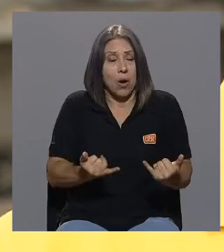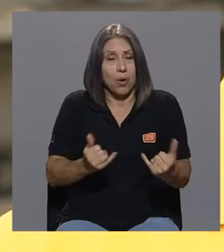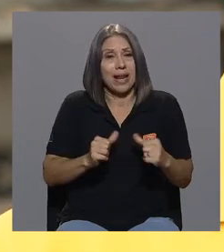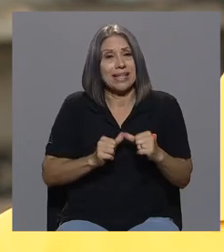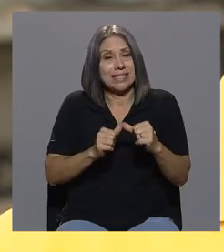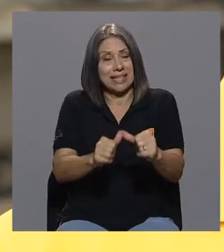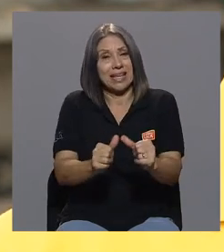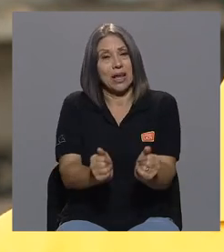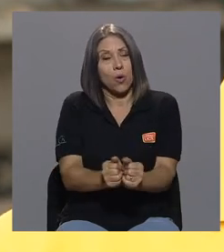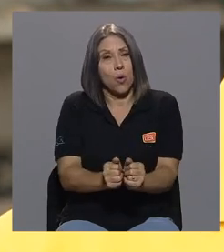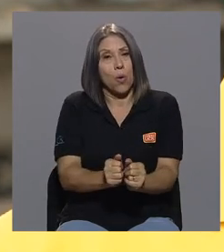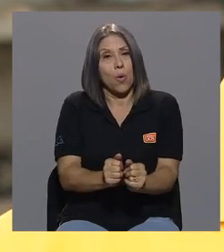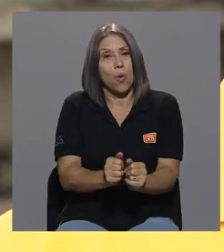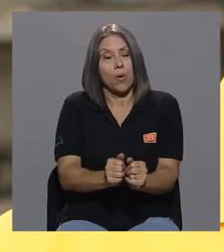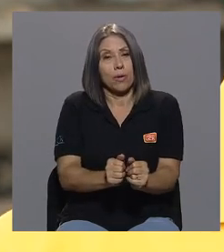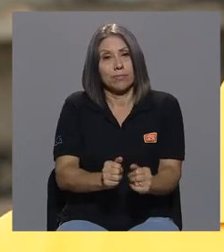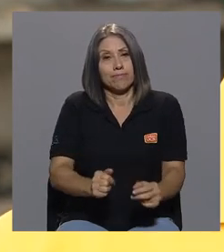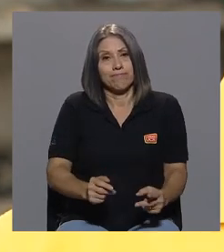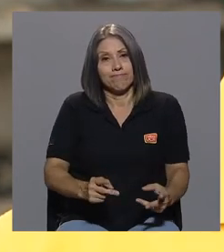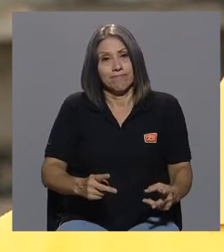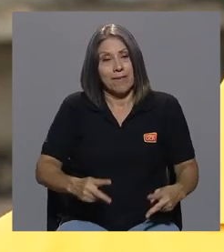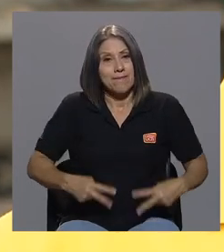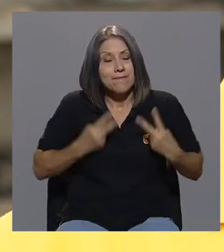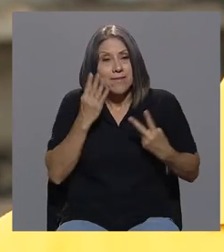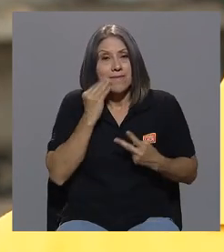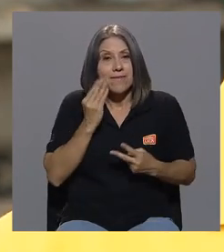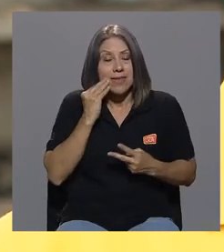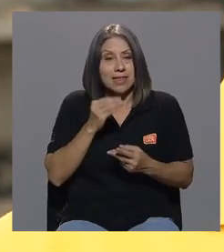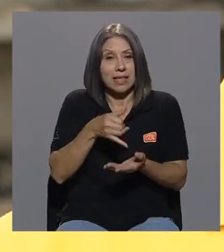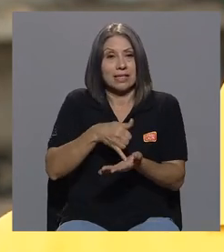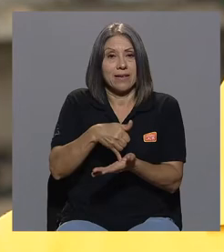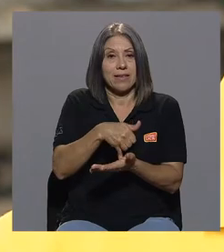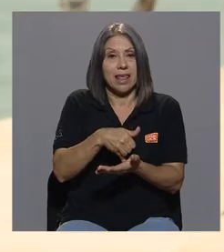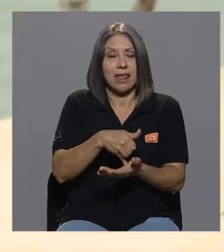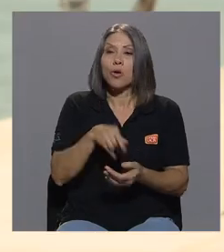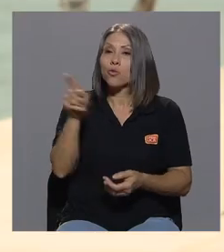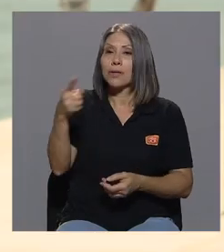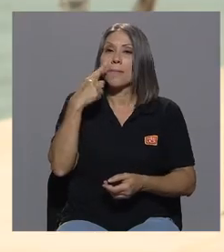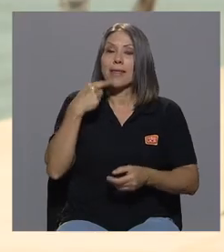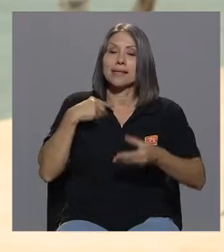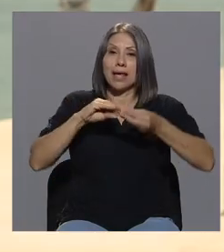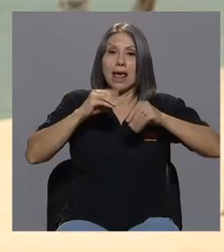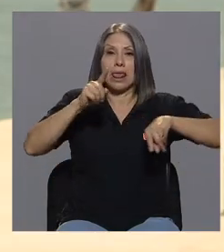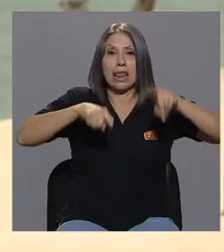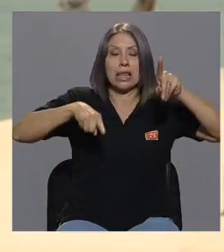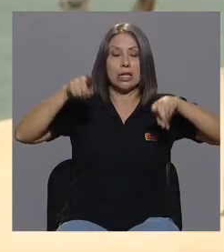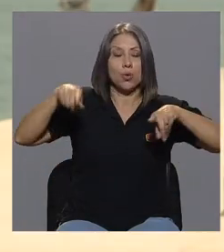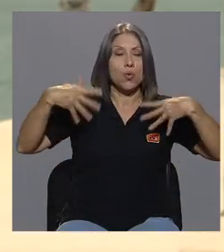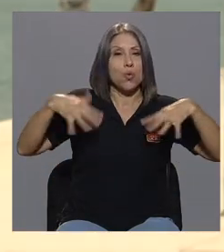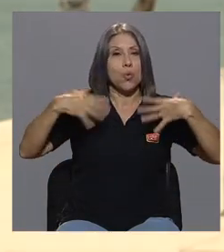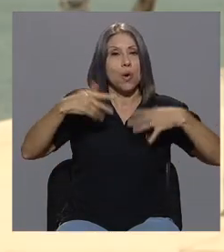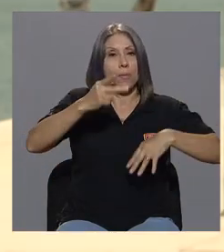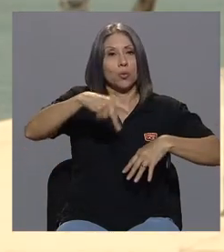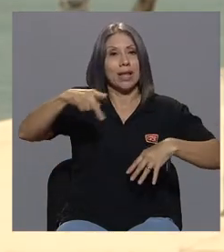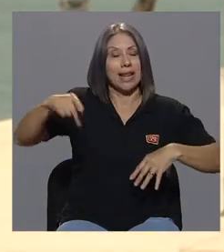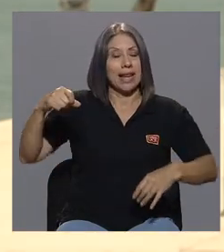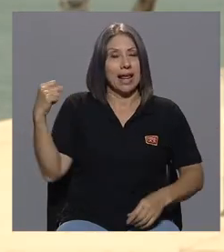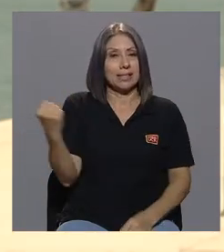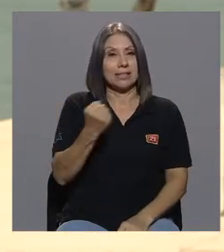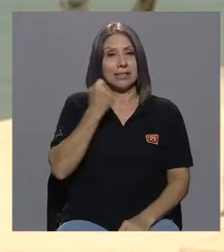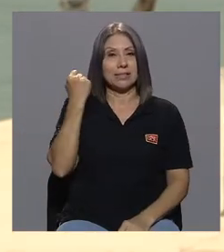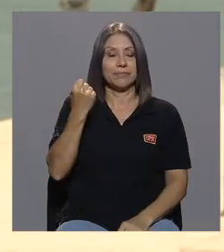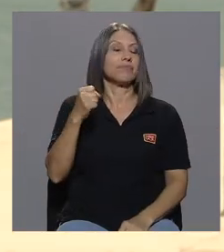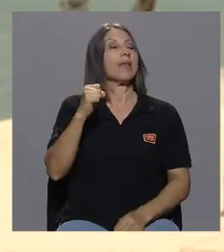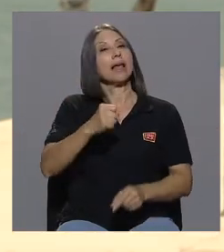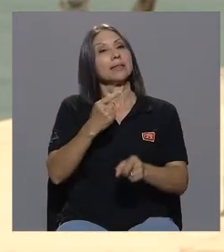vulnerabilidad y me da un dato estadístico potentísimo en el caso de Punta Arenas exactamente aquí este